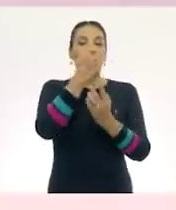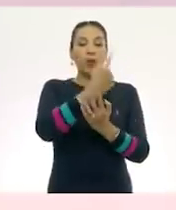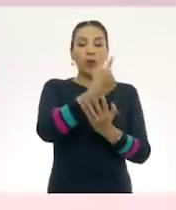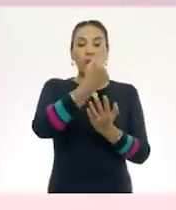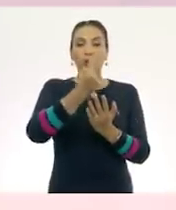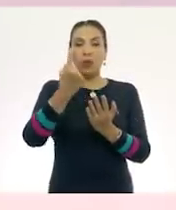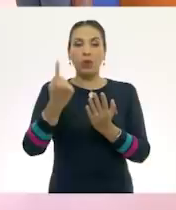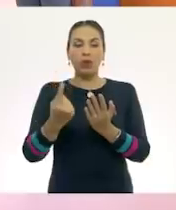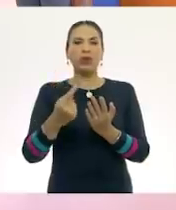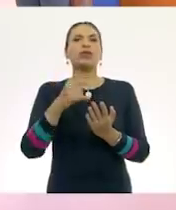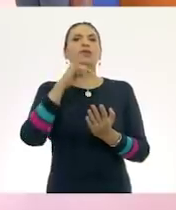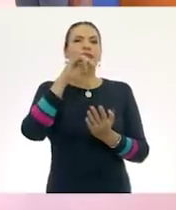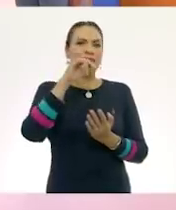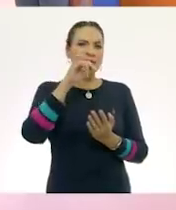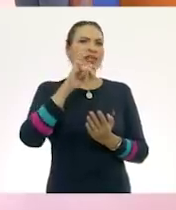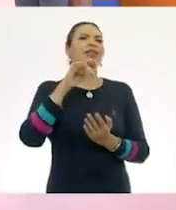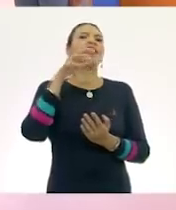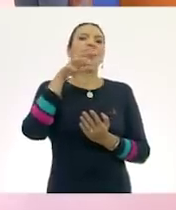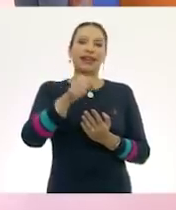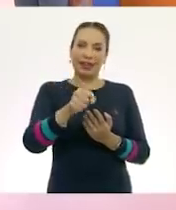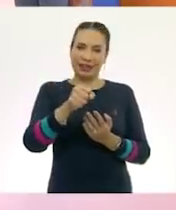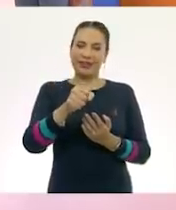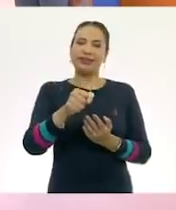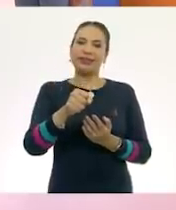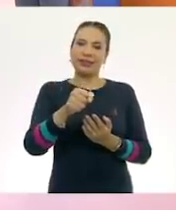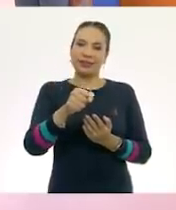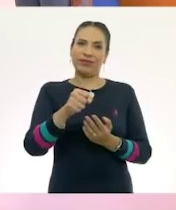uno, sí les alcanza.